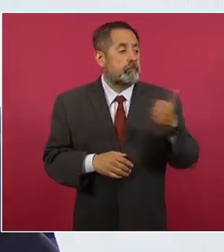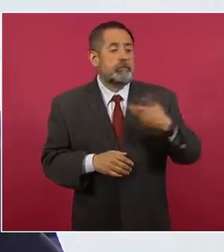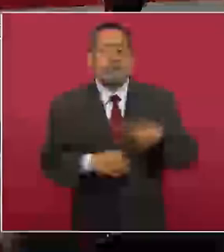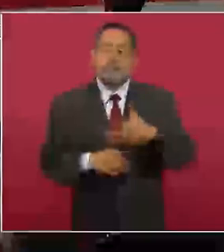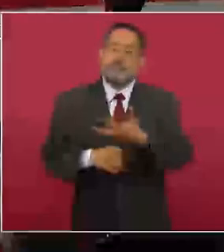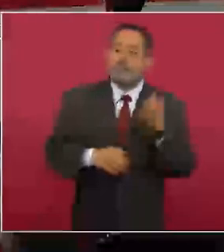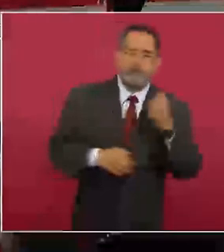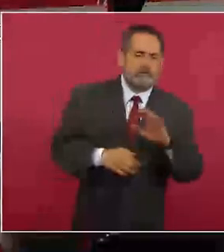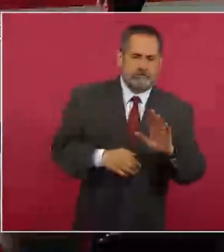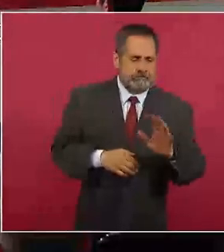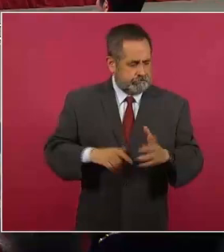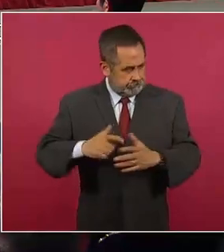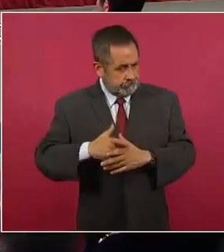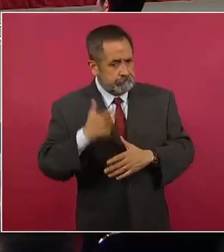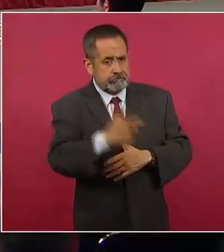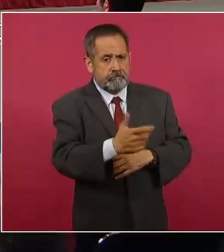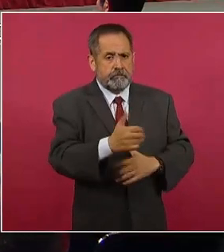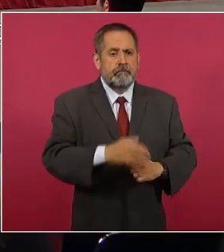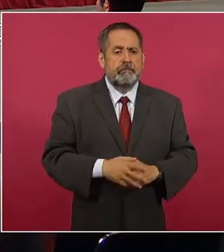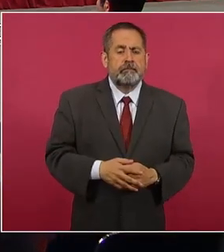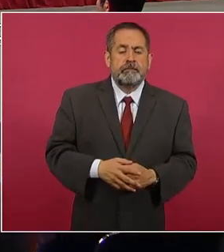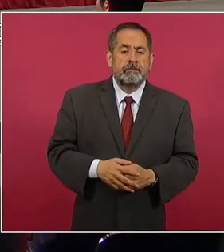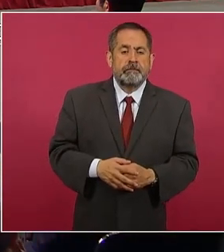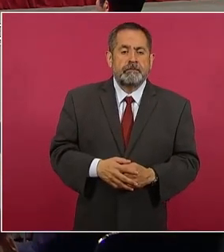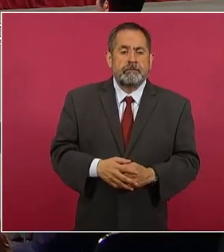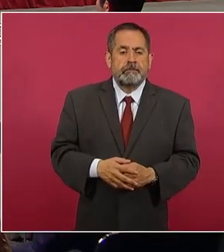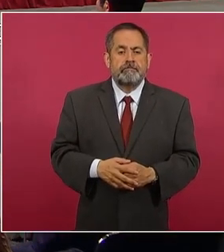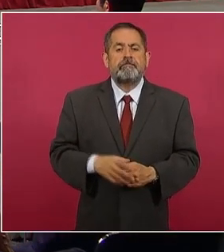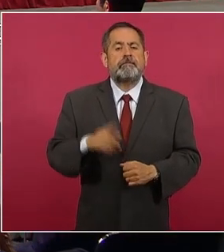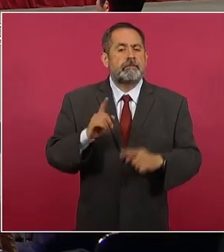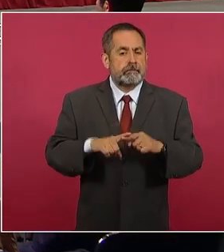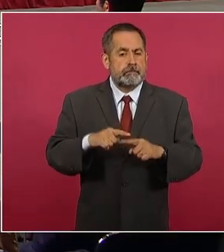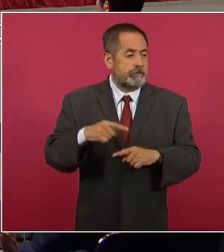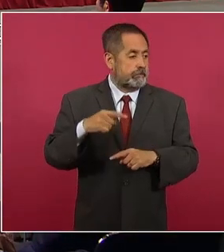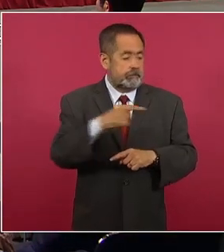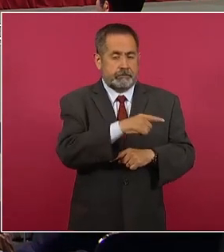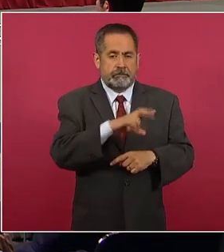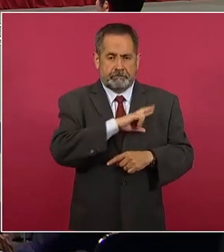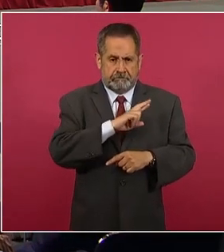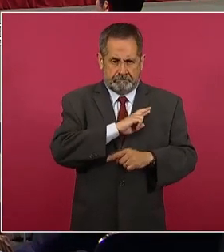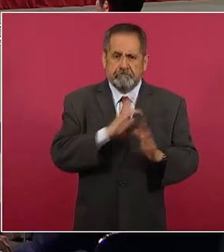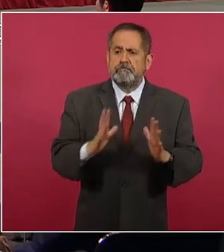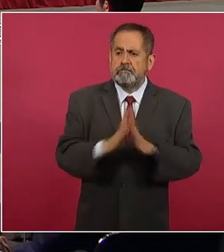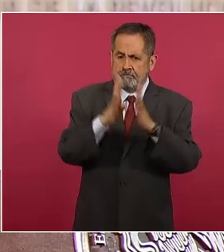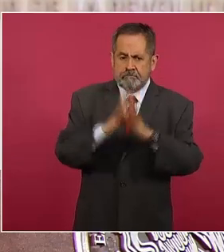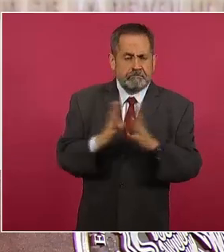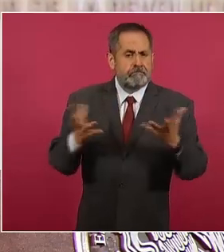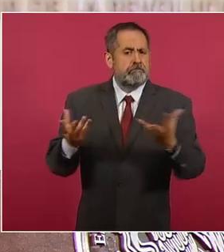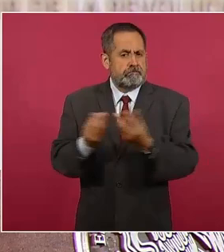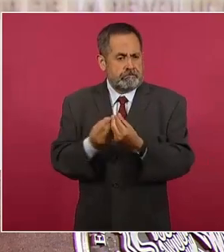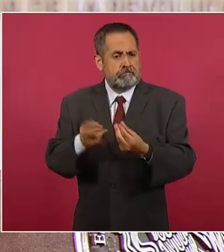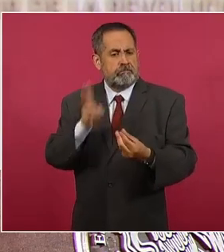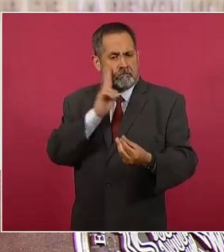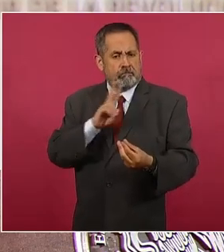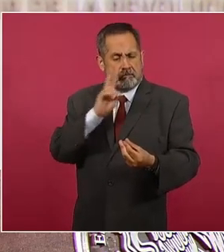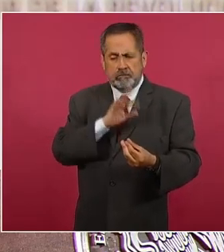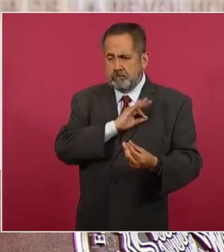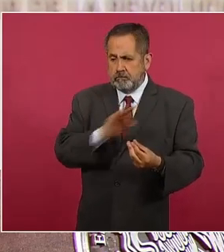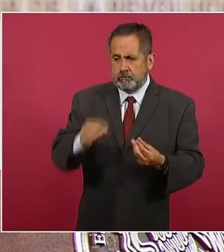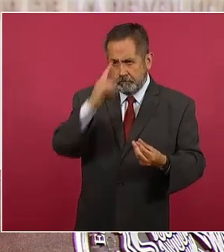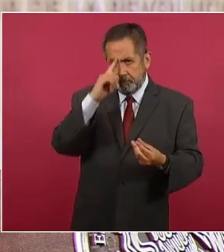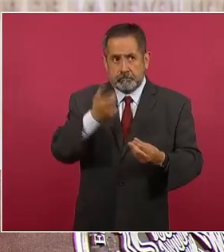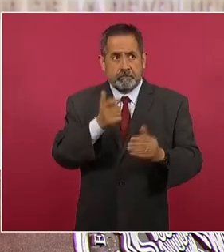Otras medidas. Quince. Participación privada en el paquete contra la inflación y la carestía,